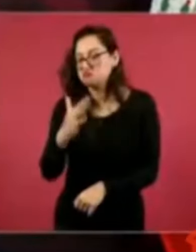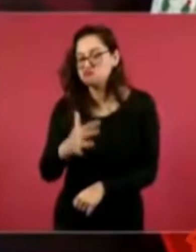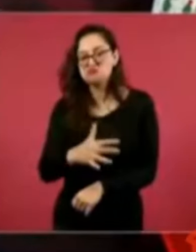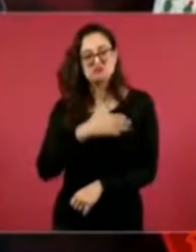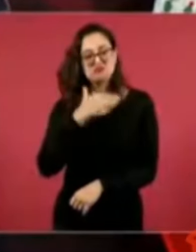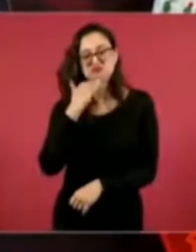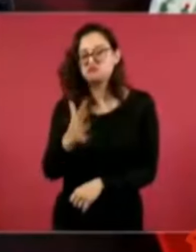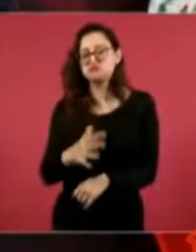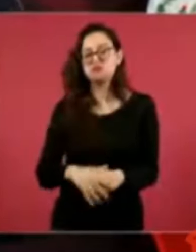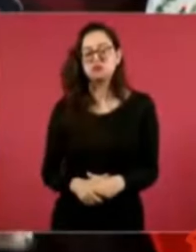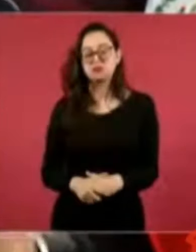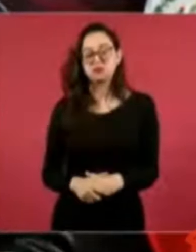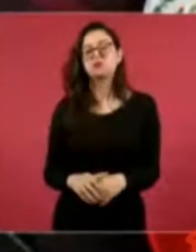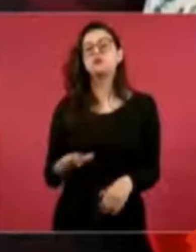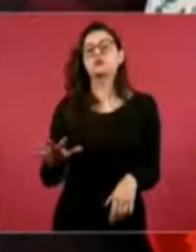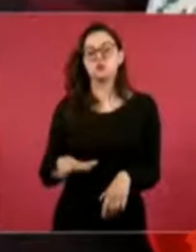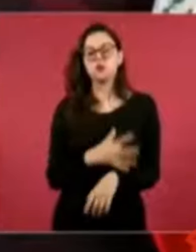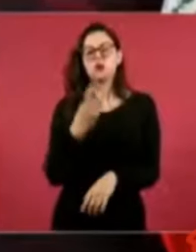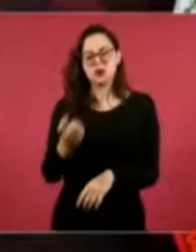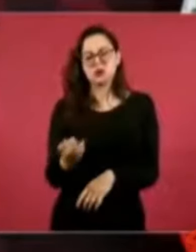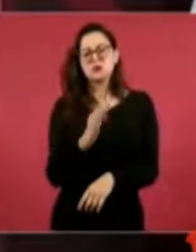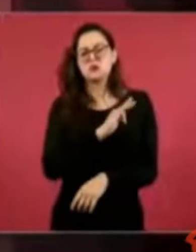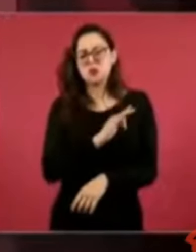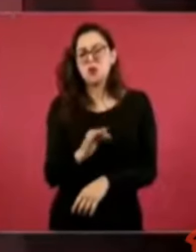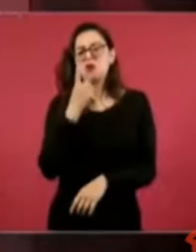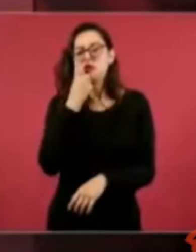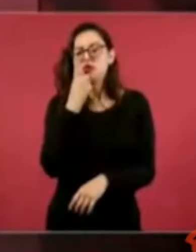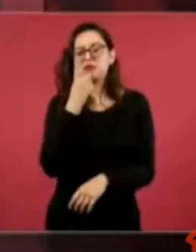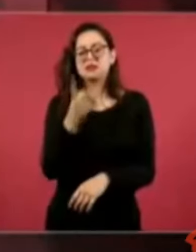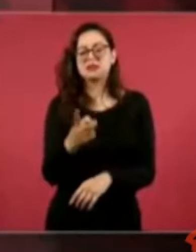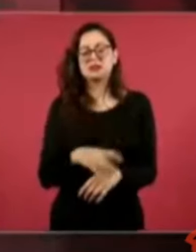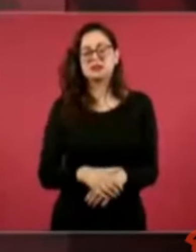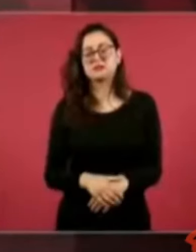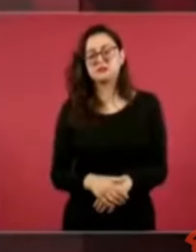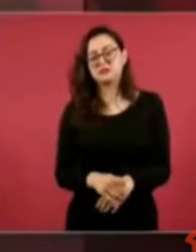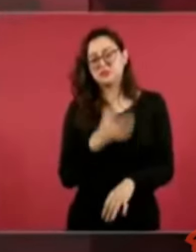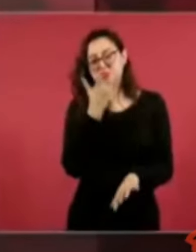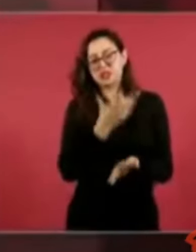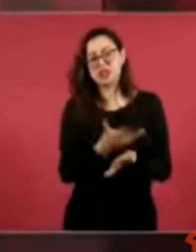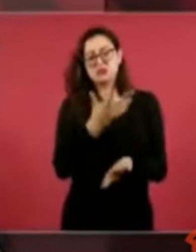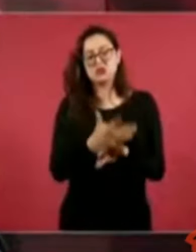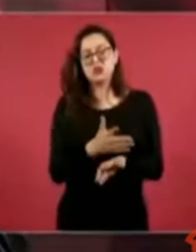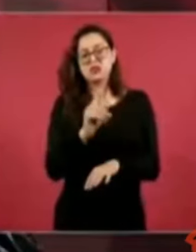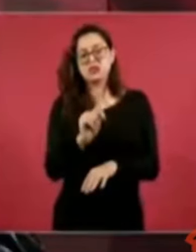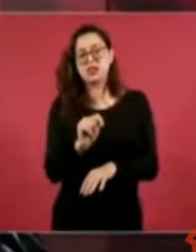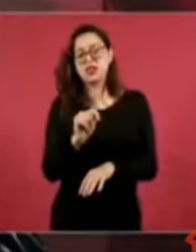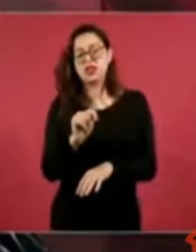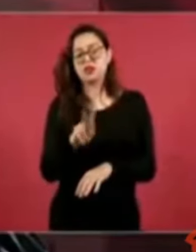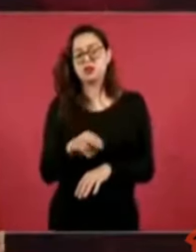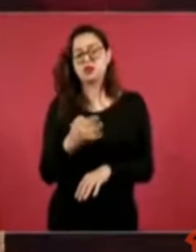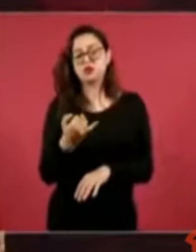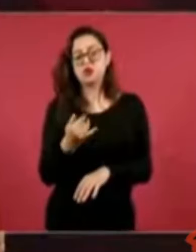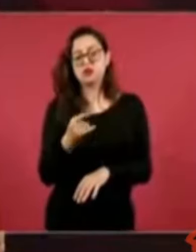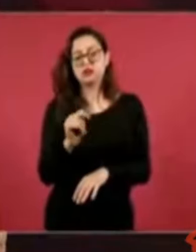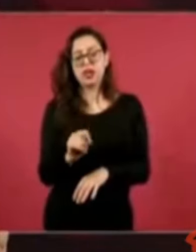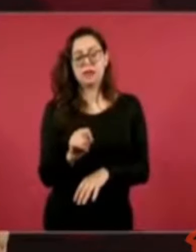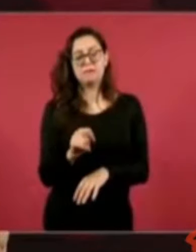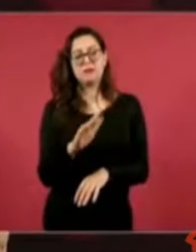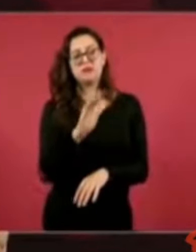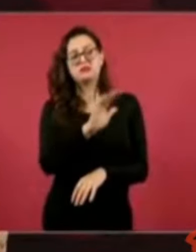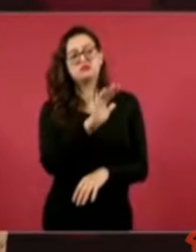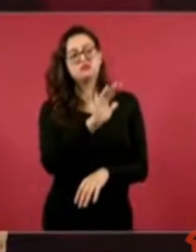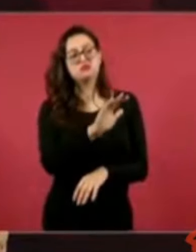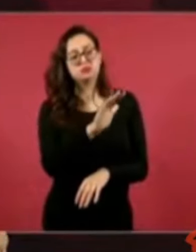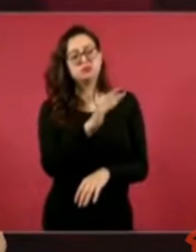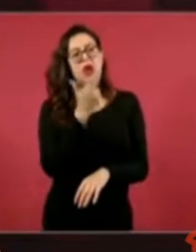Entonces, por eso le podemos decir al New York Times, a ver, si